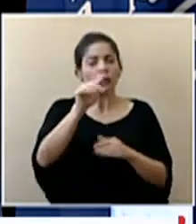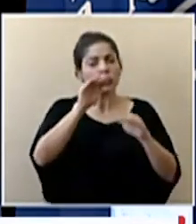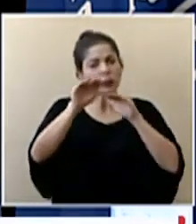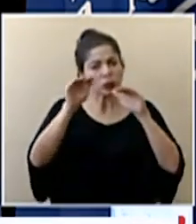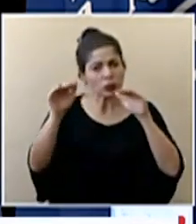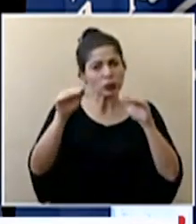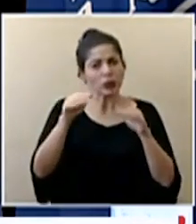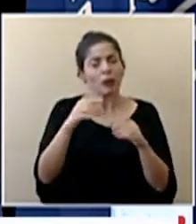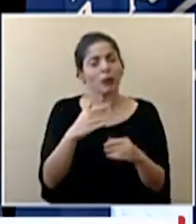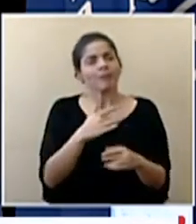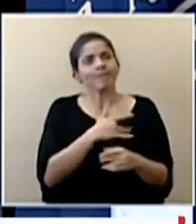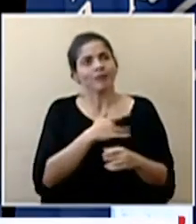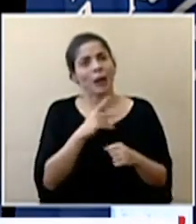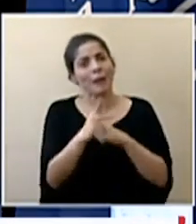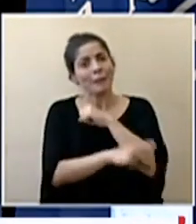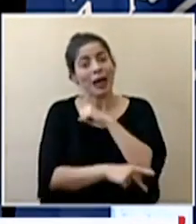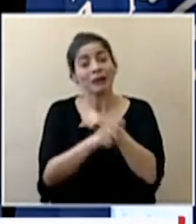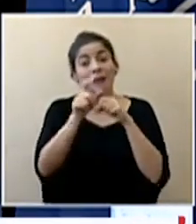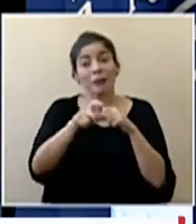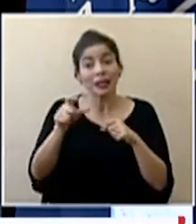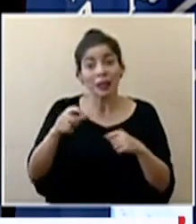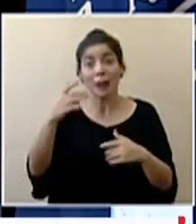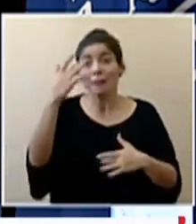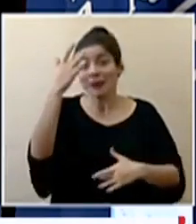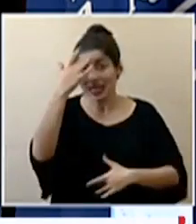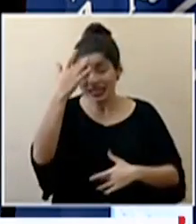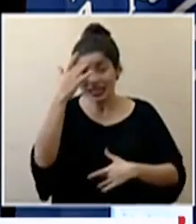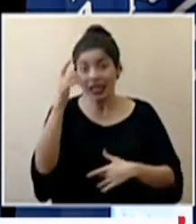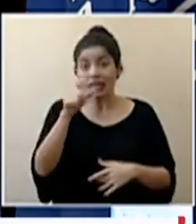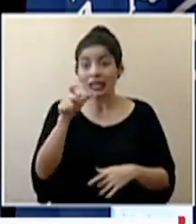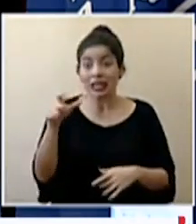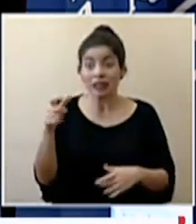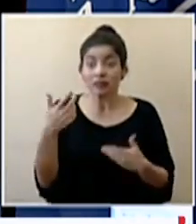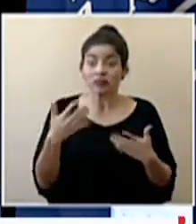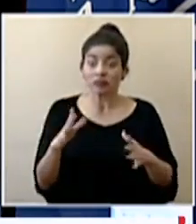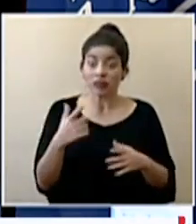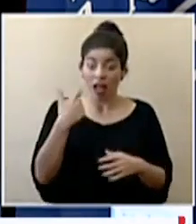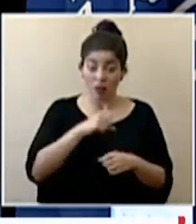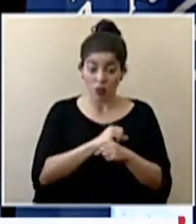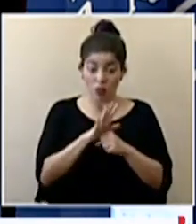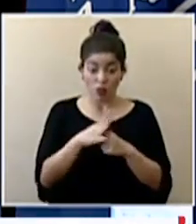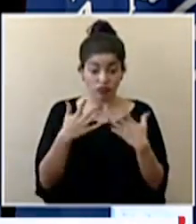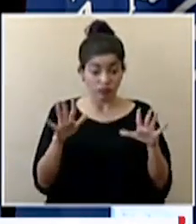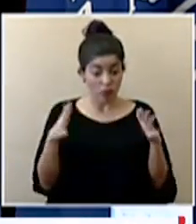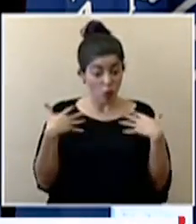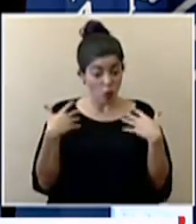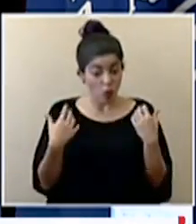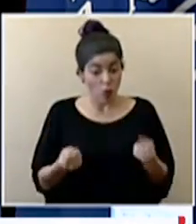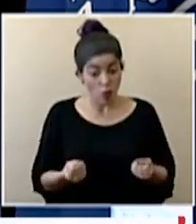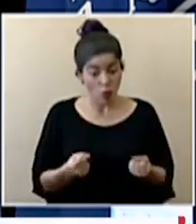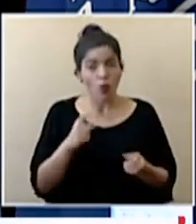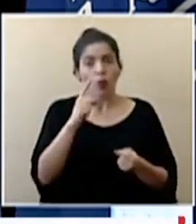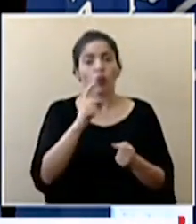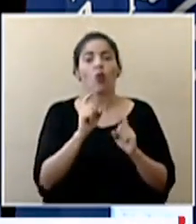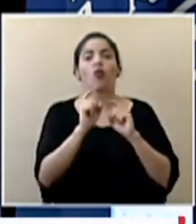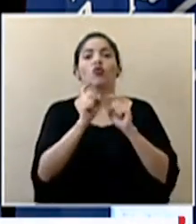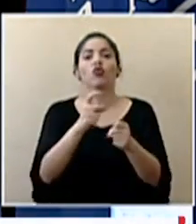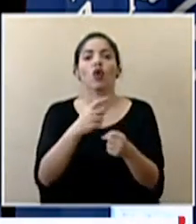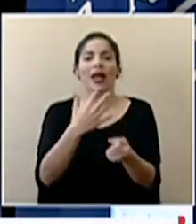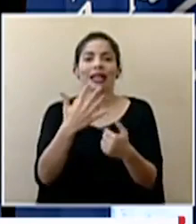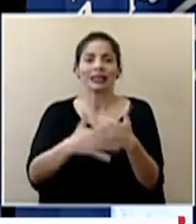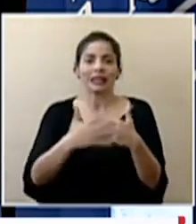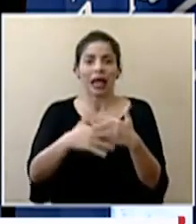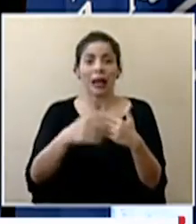patriótico de que aquellos pacientes que se vayan recuperando de esta enfermedad donen sangre para